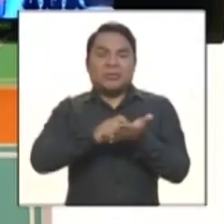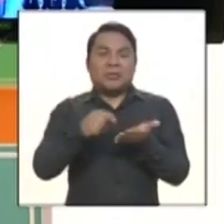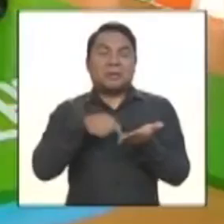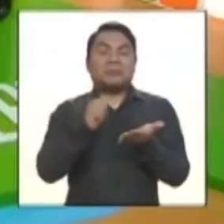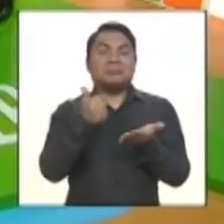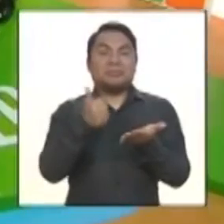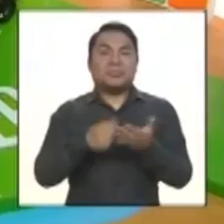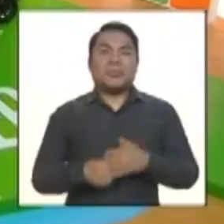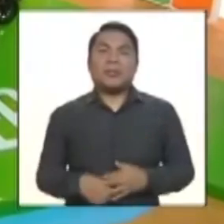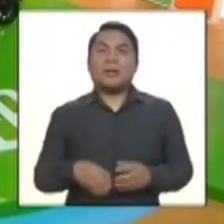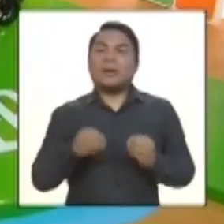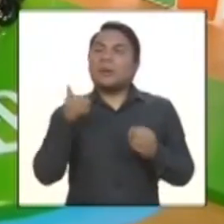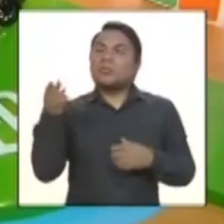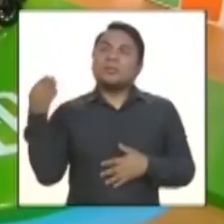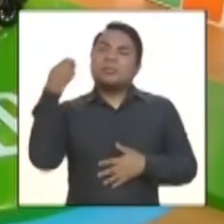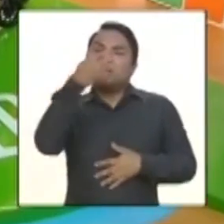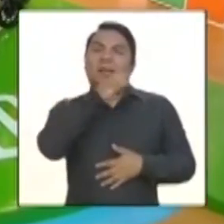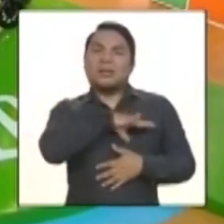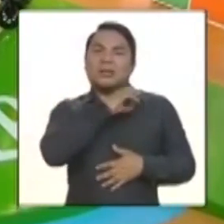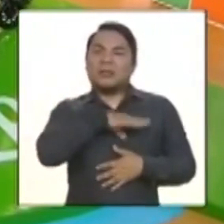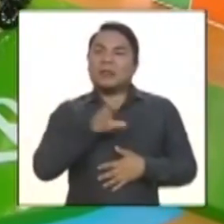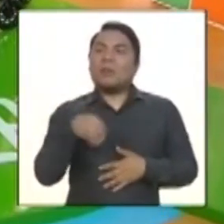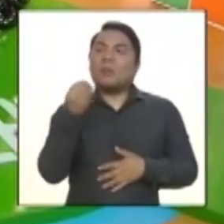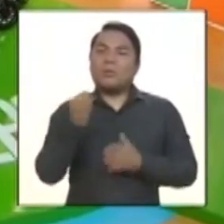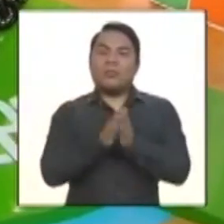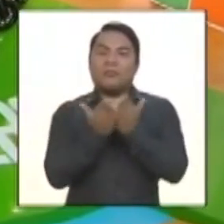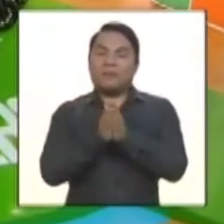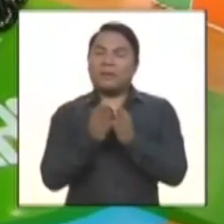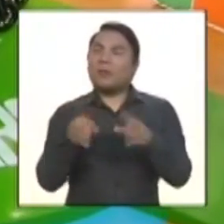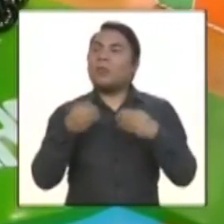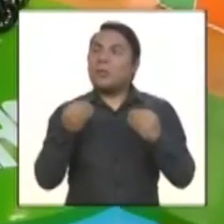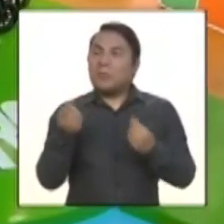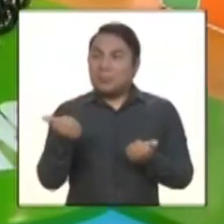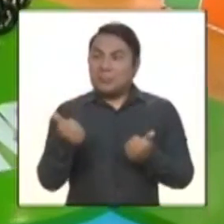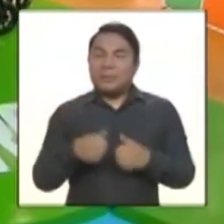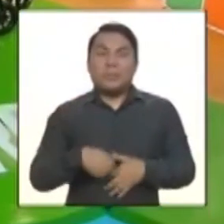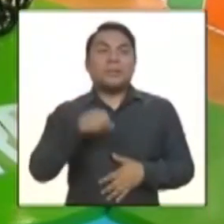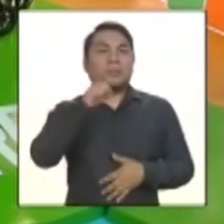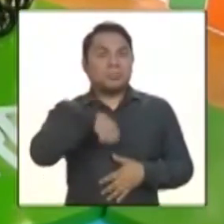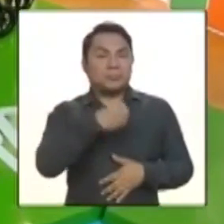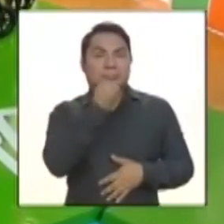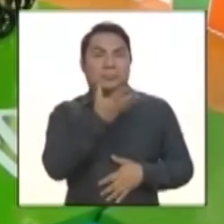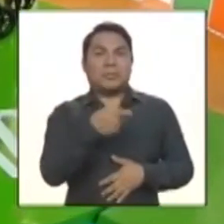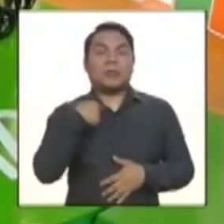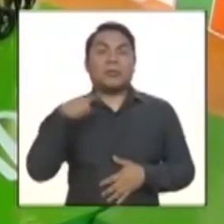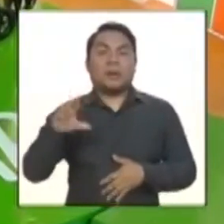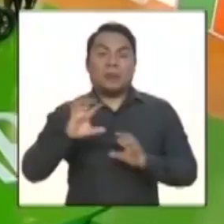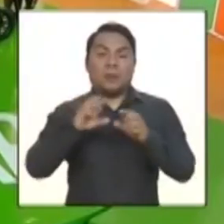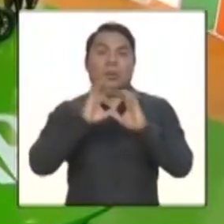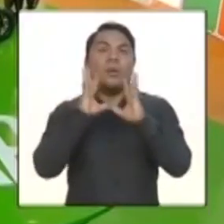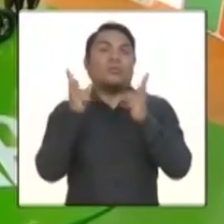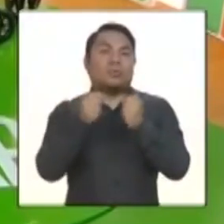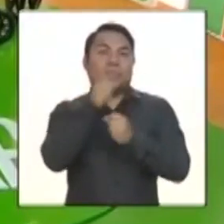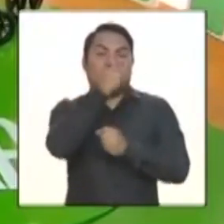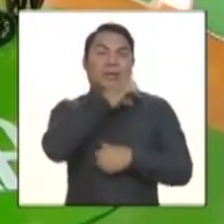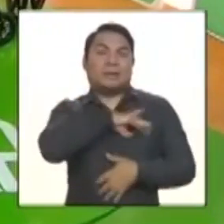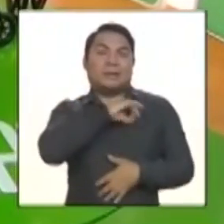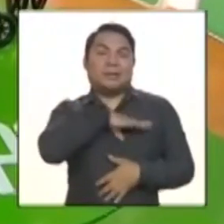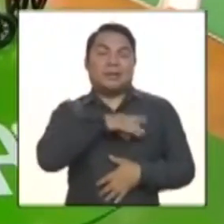entorno. ¿Y cómo te recibió Argentina con ese primer libro? ¿Cómo fue? Pues muy bien. La Fundación de Artistas Discapacitados de Buenos Aires,